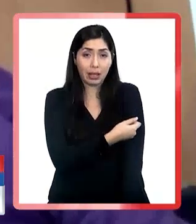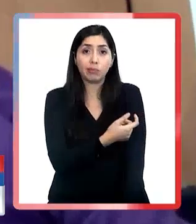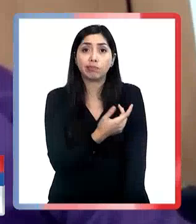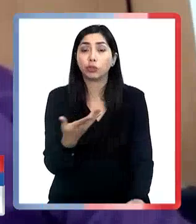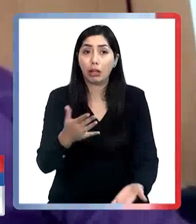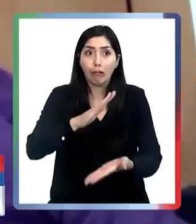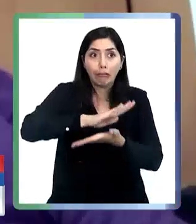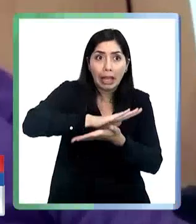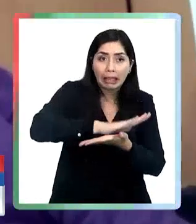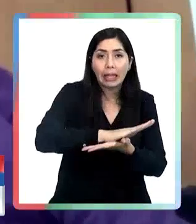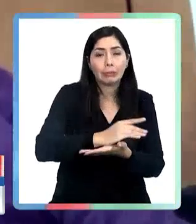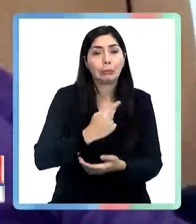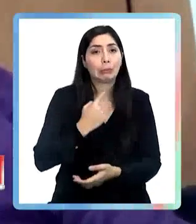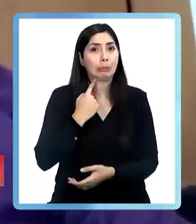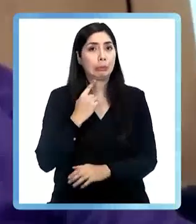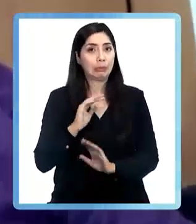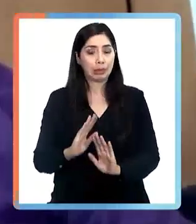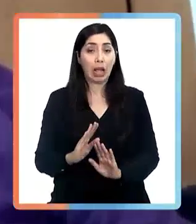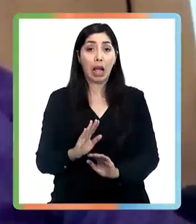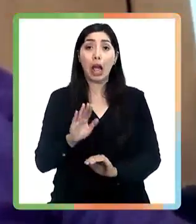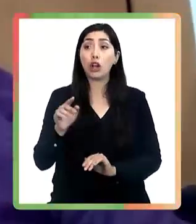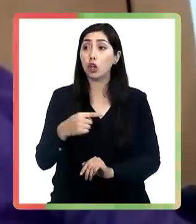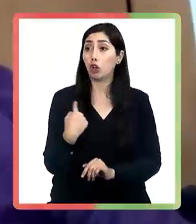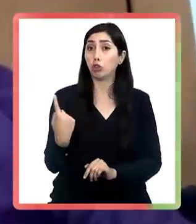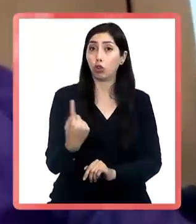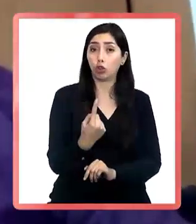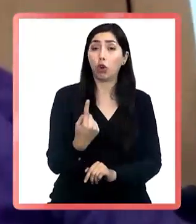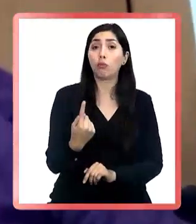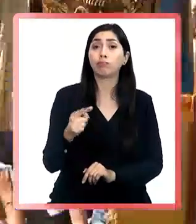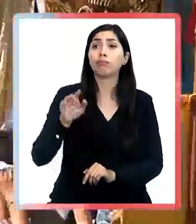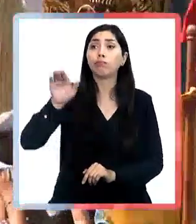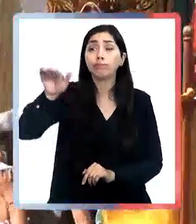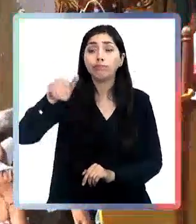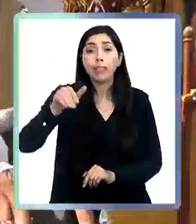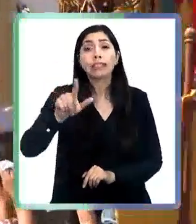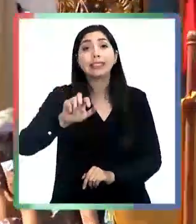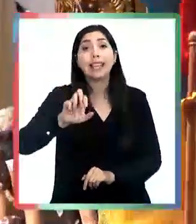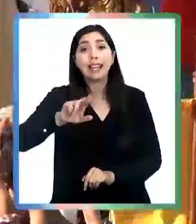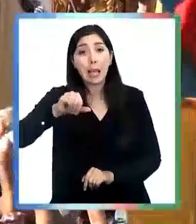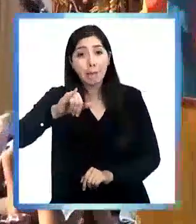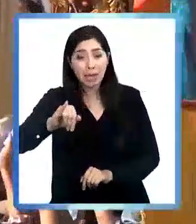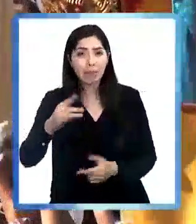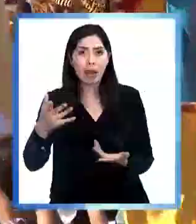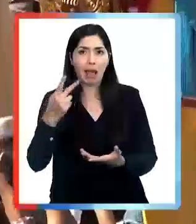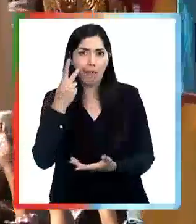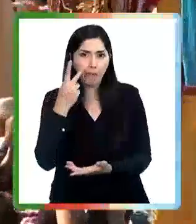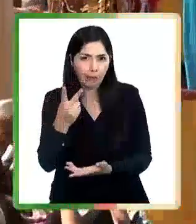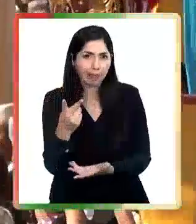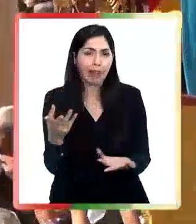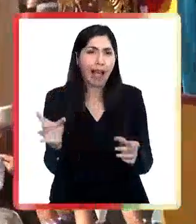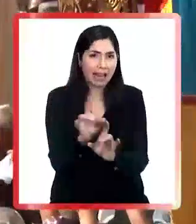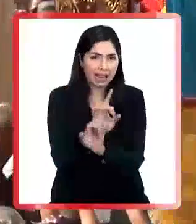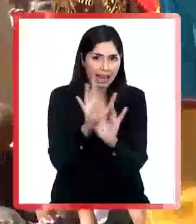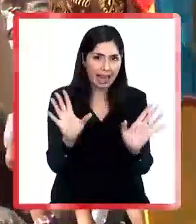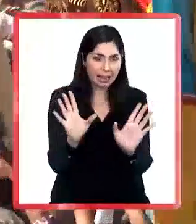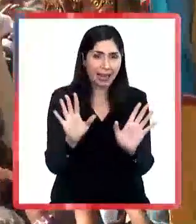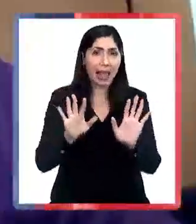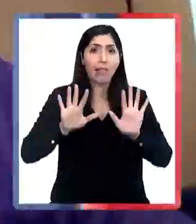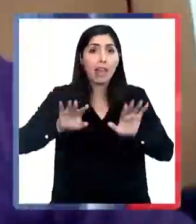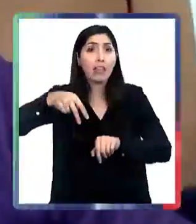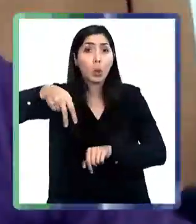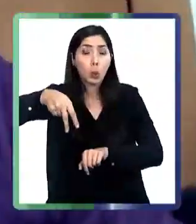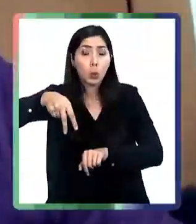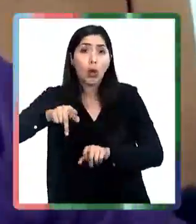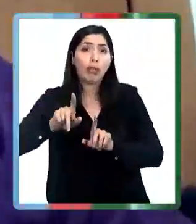de la fiesta. Entonces eso nos llevó a nosotros a citar al Ceremi para poder esclarecer algunas cosas. Y es de junio en la fecha que hemos conversado. Yo creo que hay que